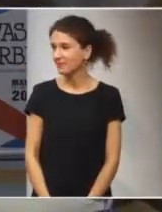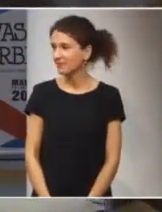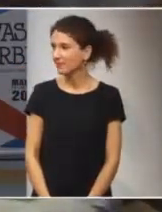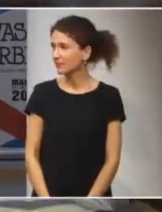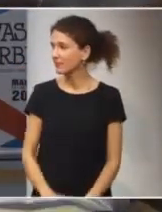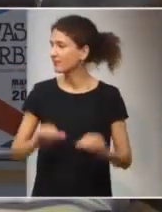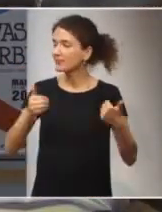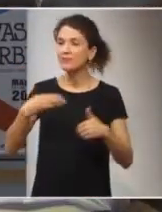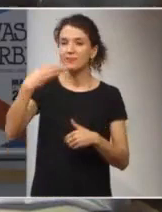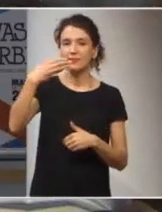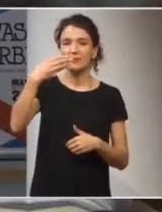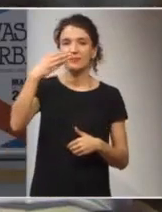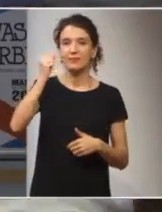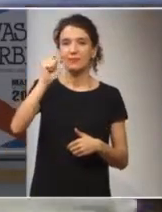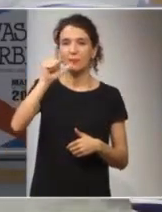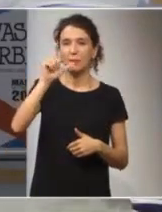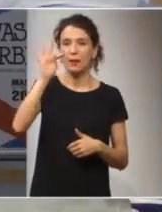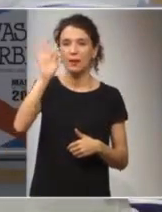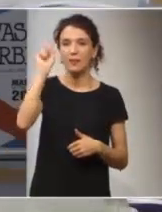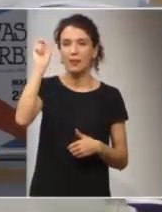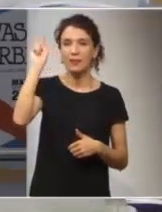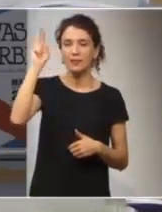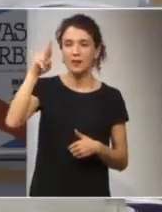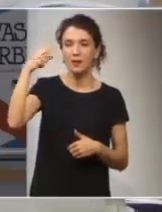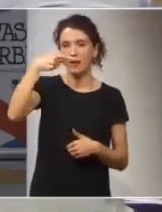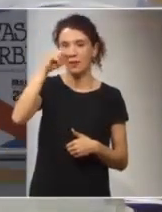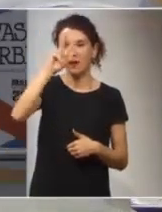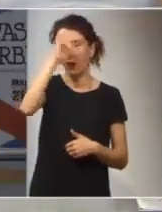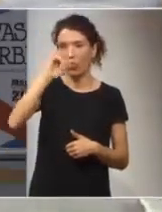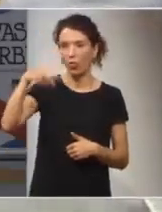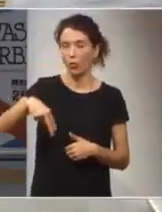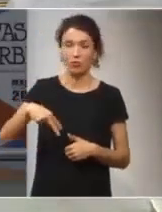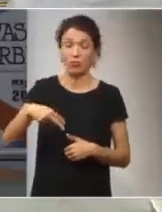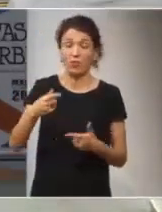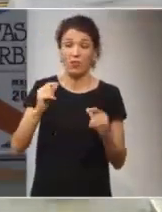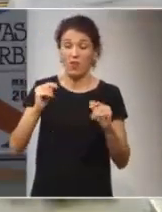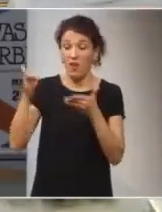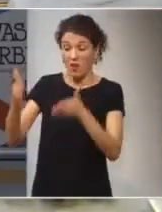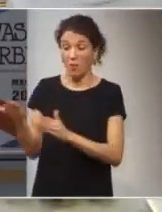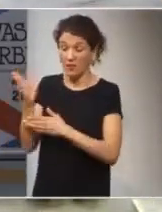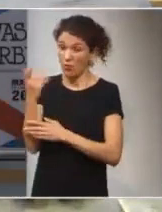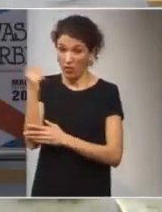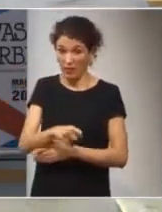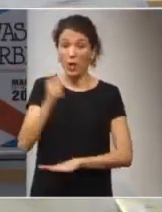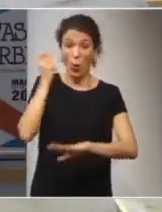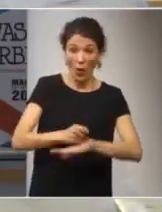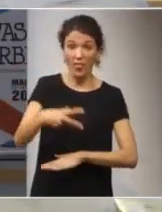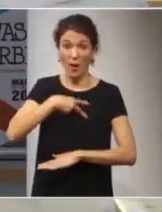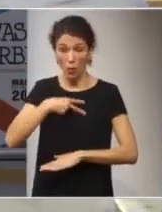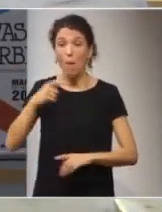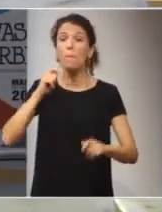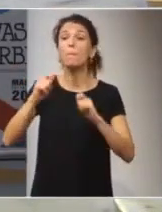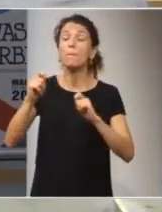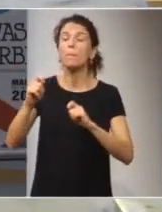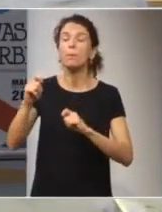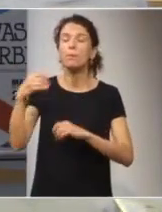Baltasar Garzón. Casi no necesita introducción, incluso en el mundo no hispanoparlante. Es juez, abogado y presidente de